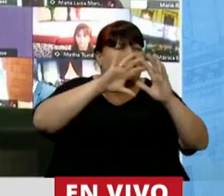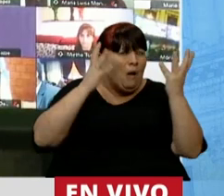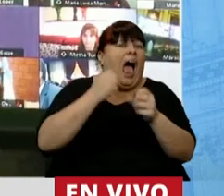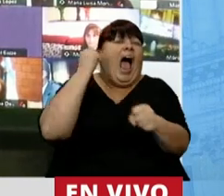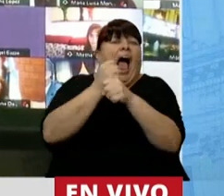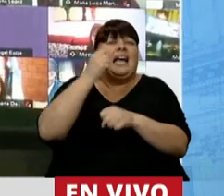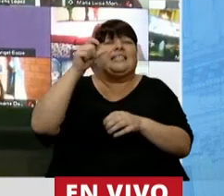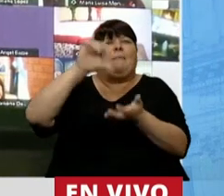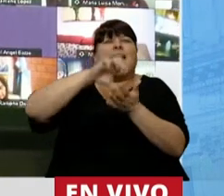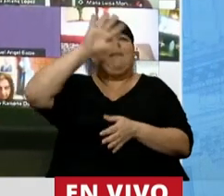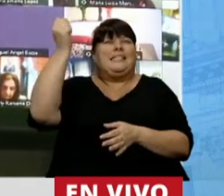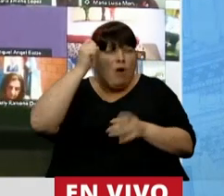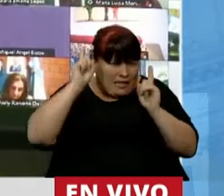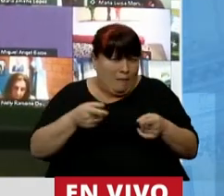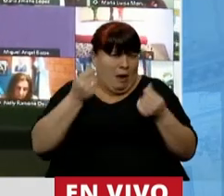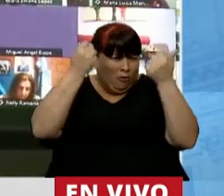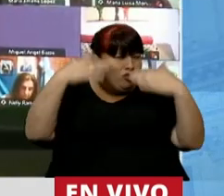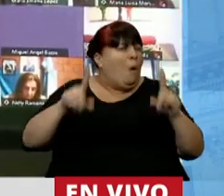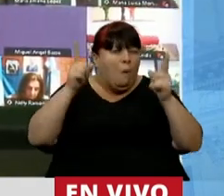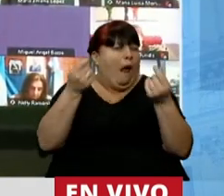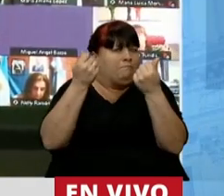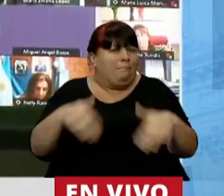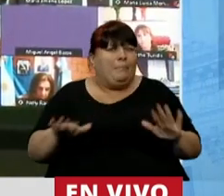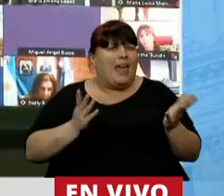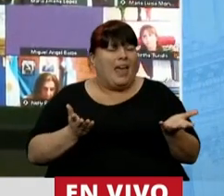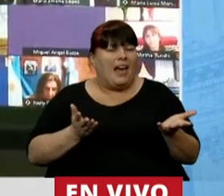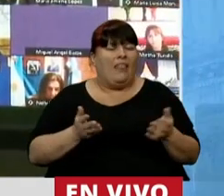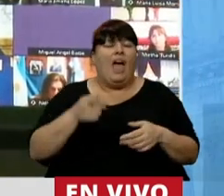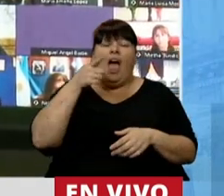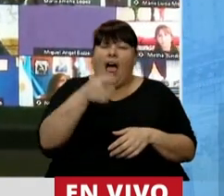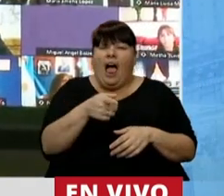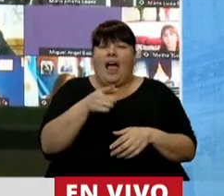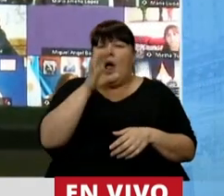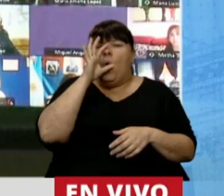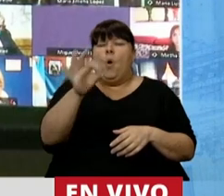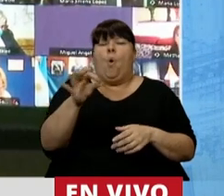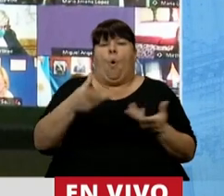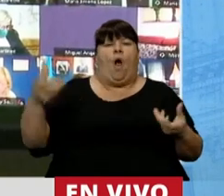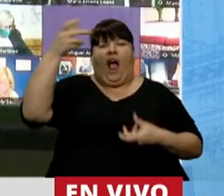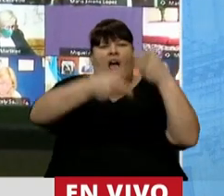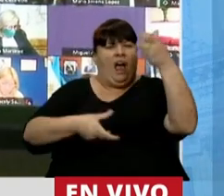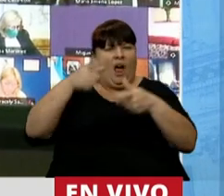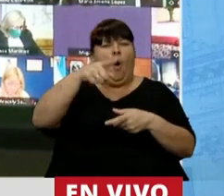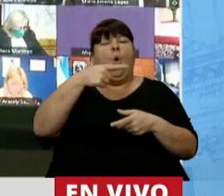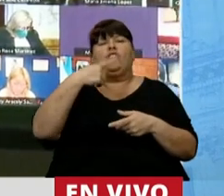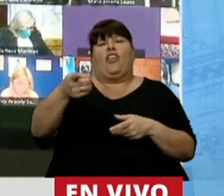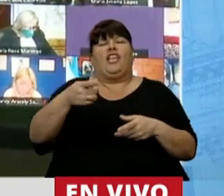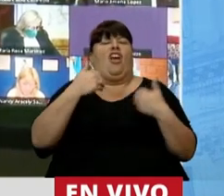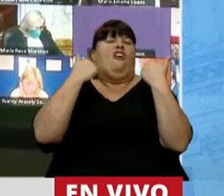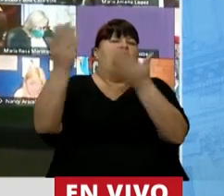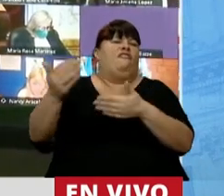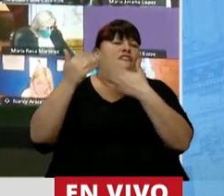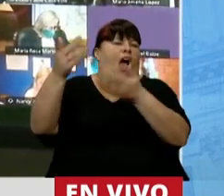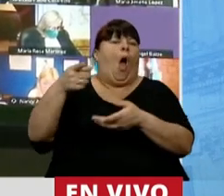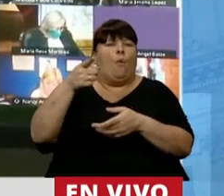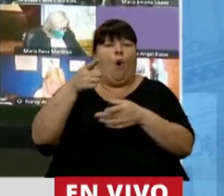hasta los países centrales, que tienen superávit. Y ahí no llegaron nunca las inversiones, y ustedes marcaron la cancha a favor